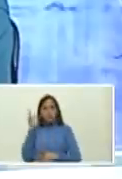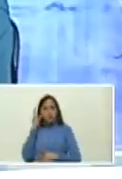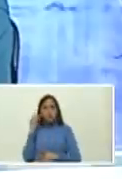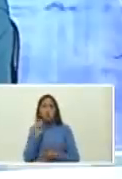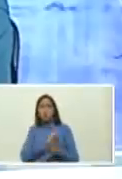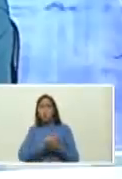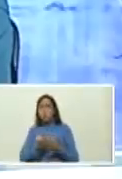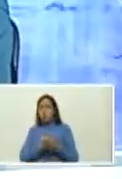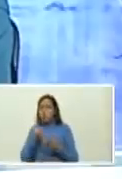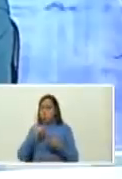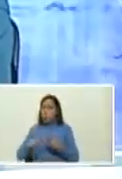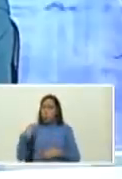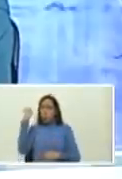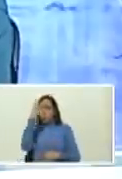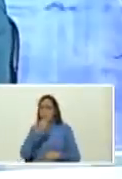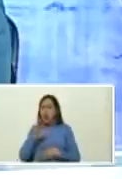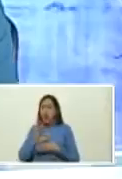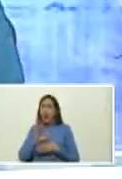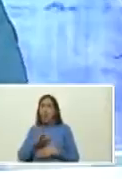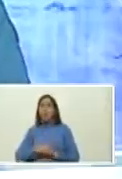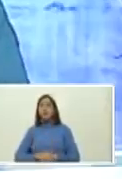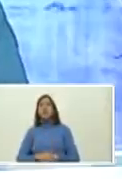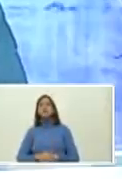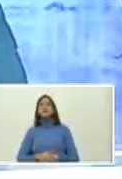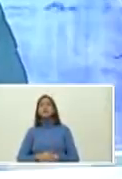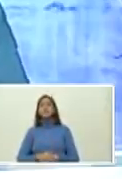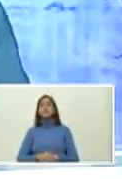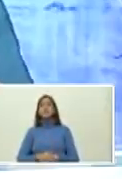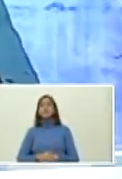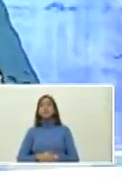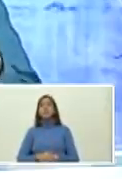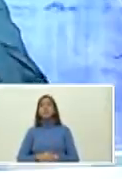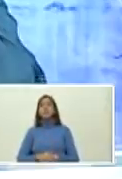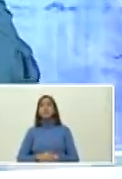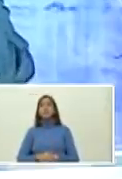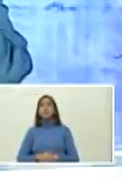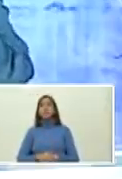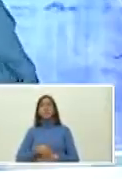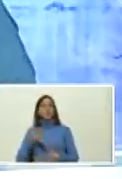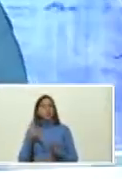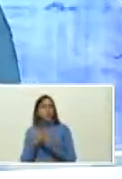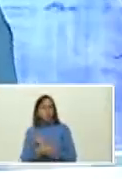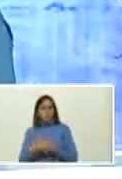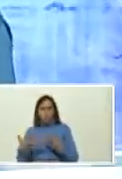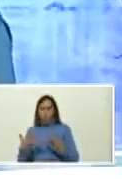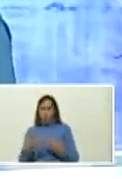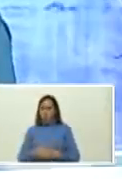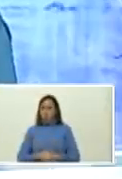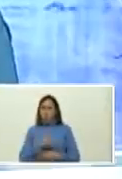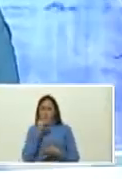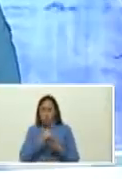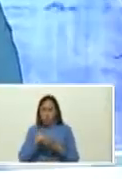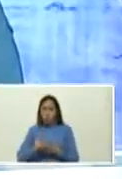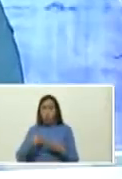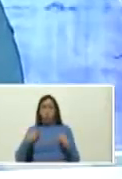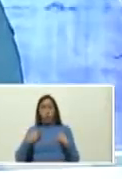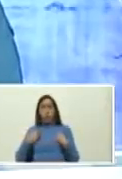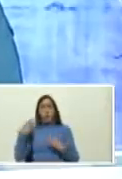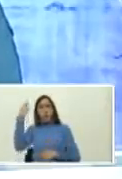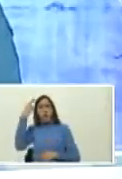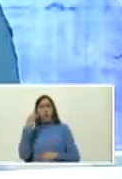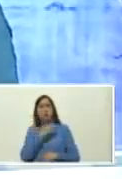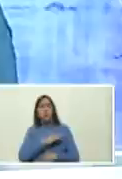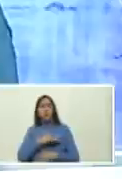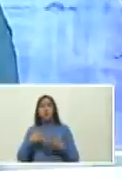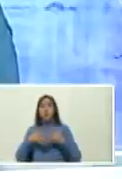la otra cara del American Dream habla de muchos elementos de la vida real de la sociedad